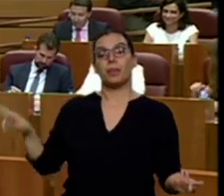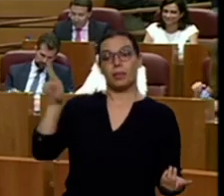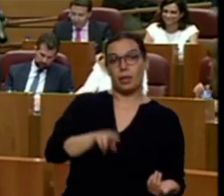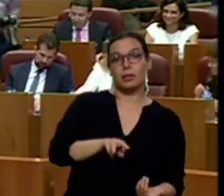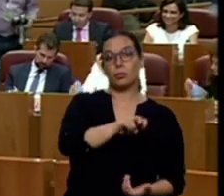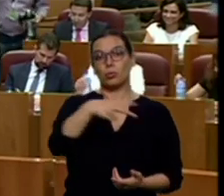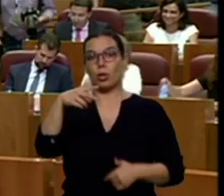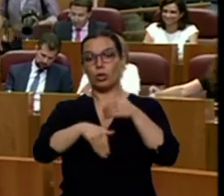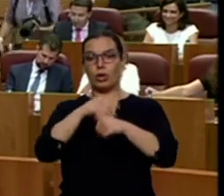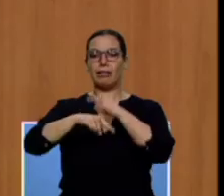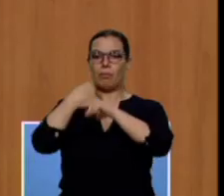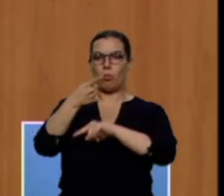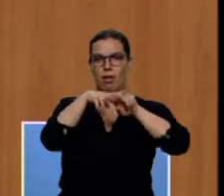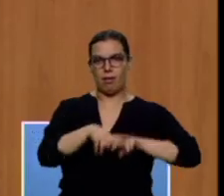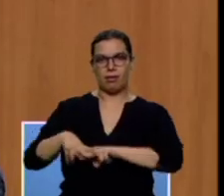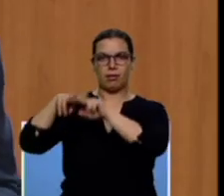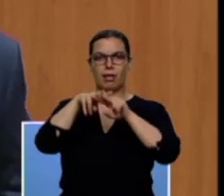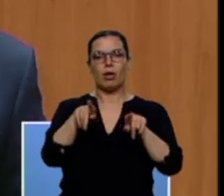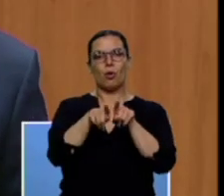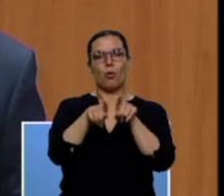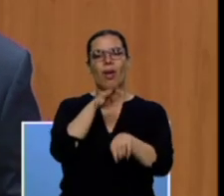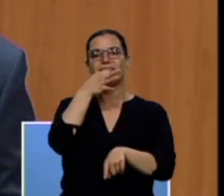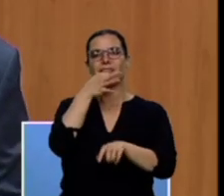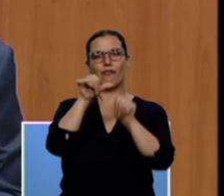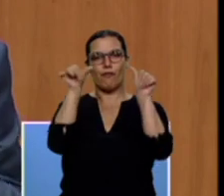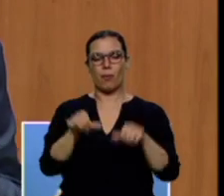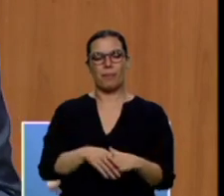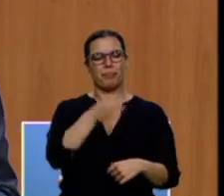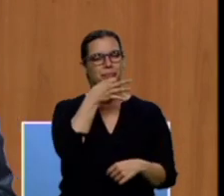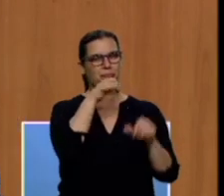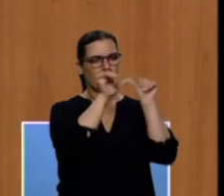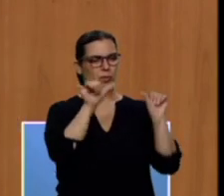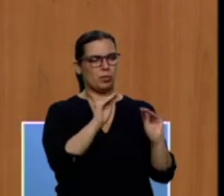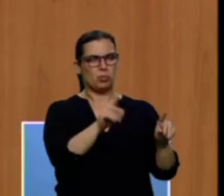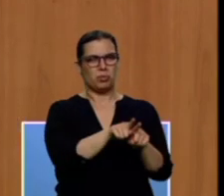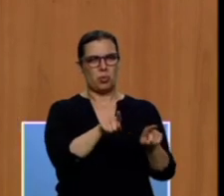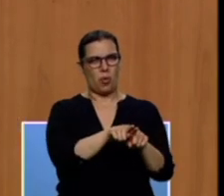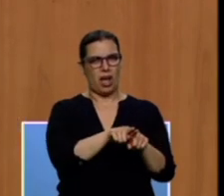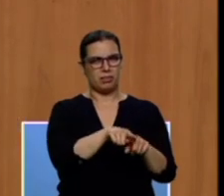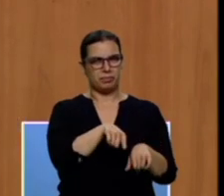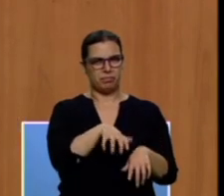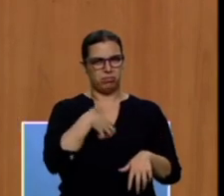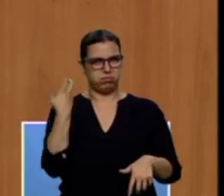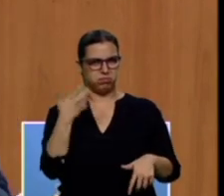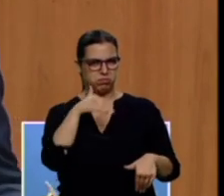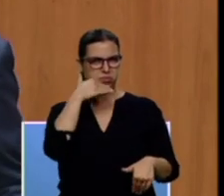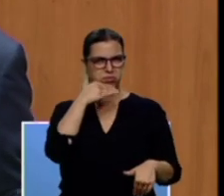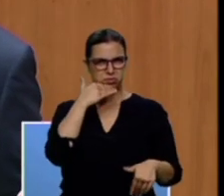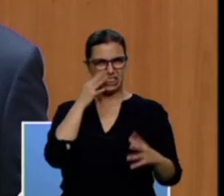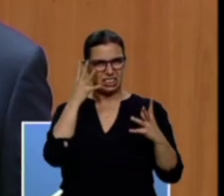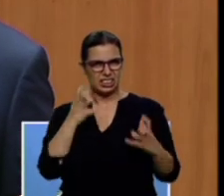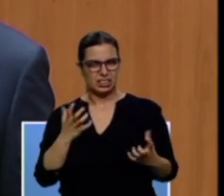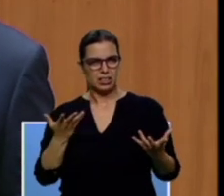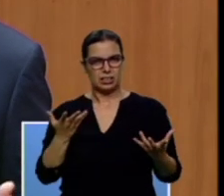análisis del tono del debate. Su tono, un tono crispado, un tono agrio. Esperábamos un